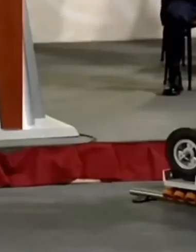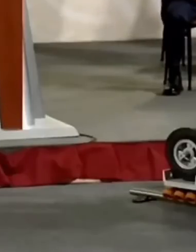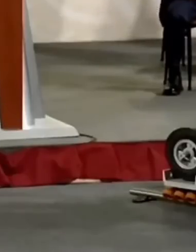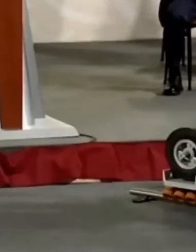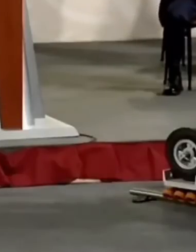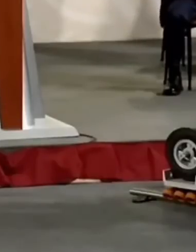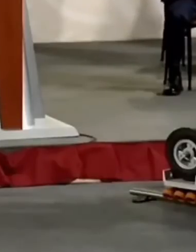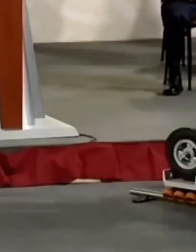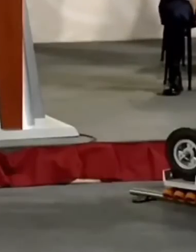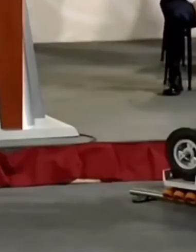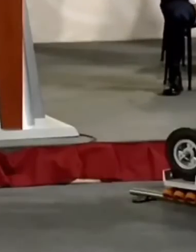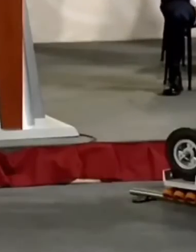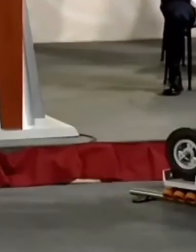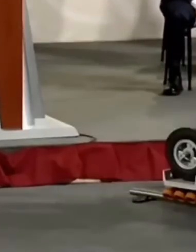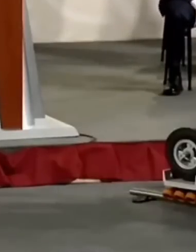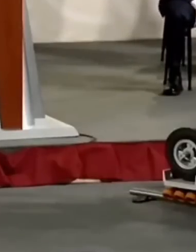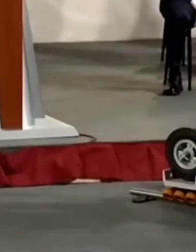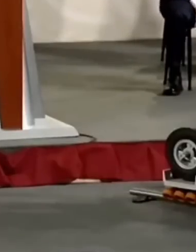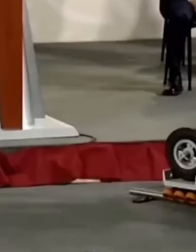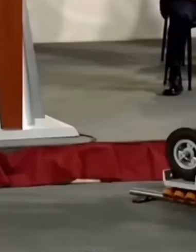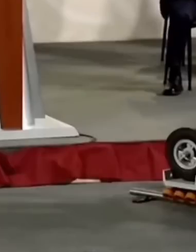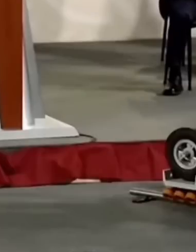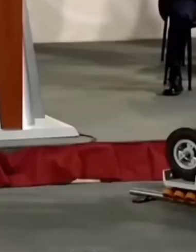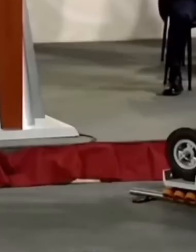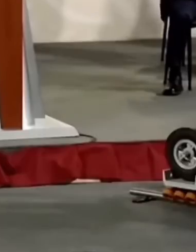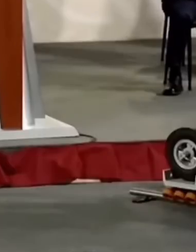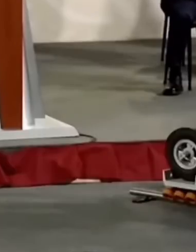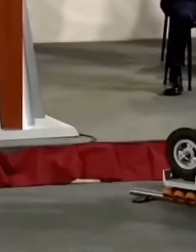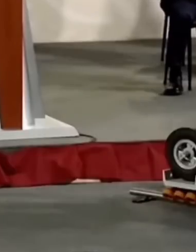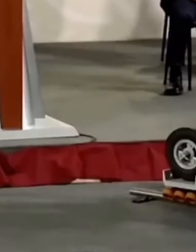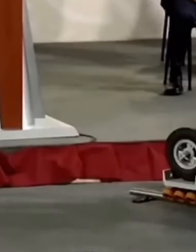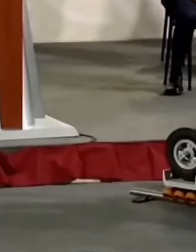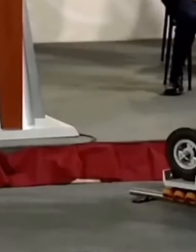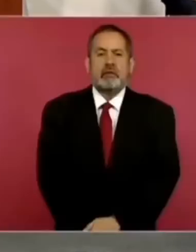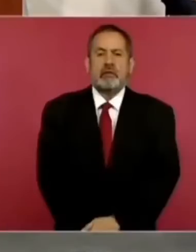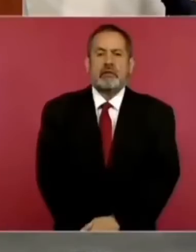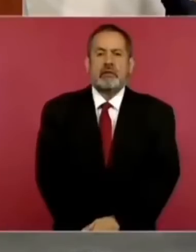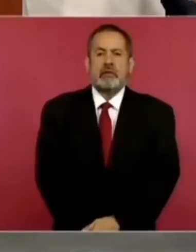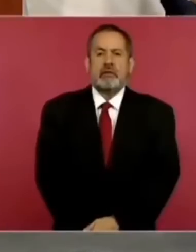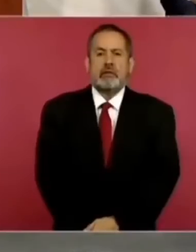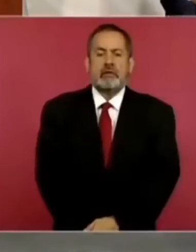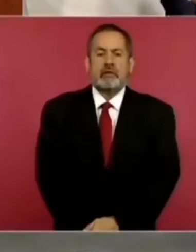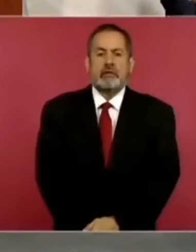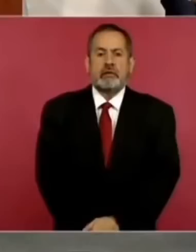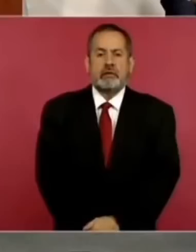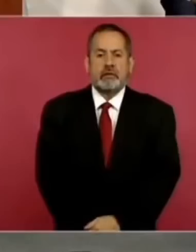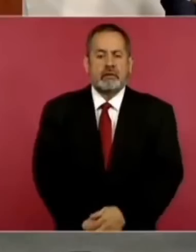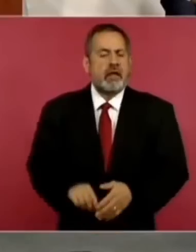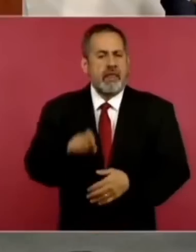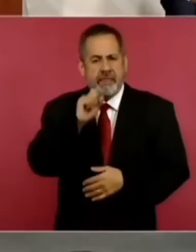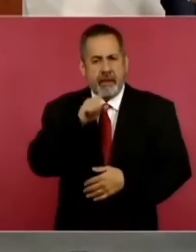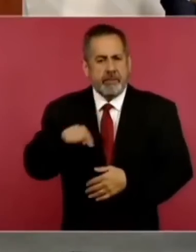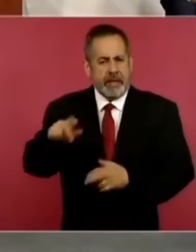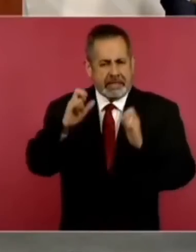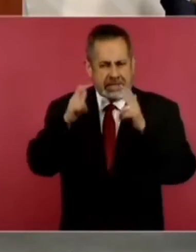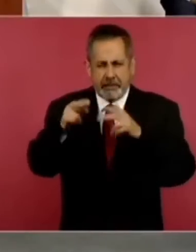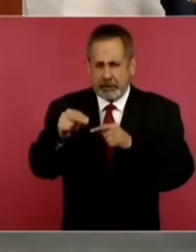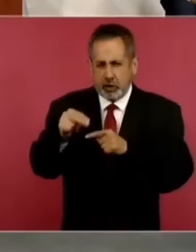en Juárez, en el norte de Chiapas, vinculados o